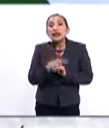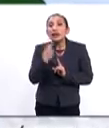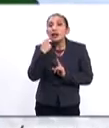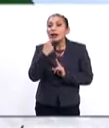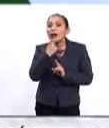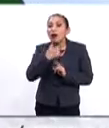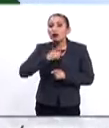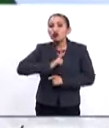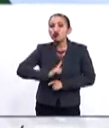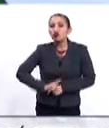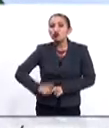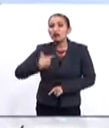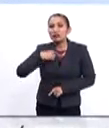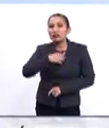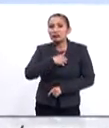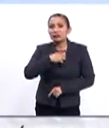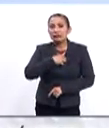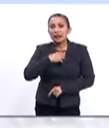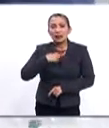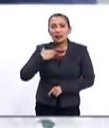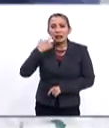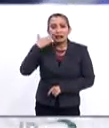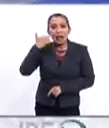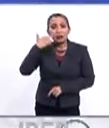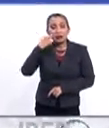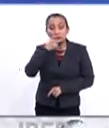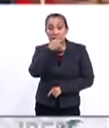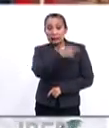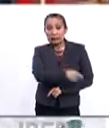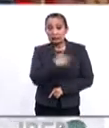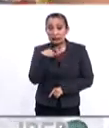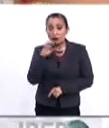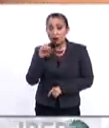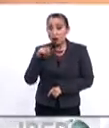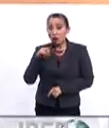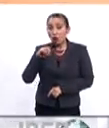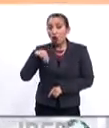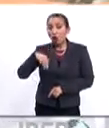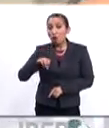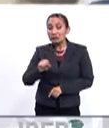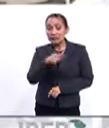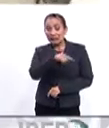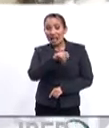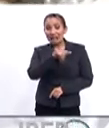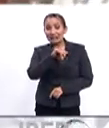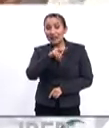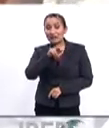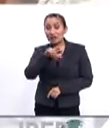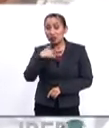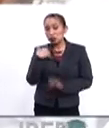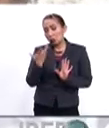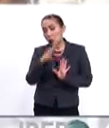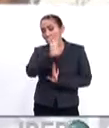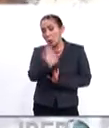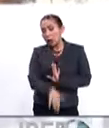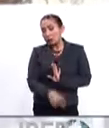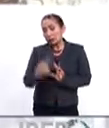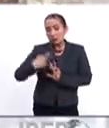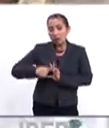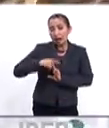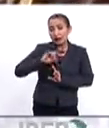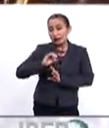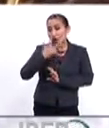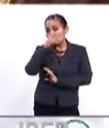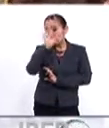saliva, orina y heces de roedores infectados. Según la Organización Mundial de la Salud, este antivirus tiene una tasa de mortalidad